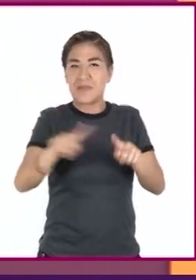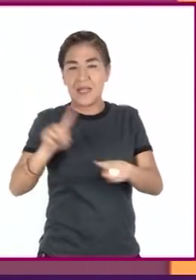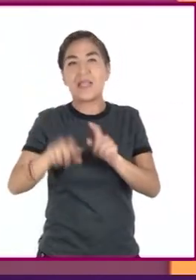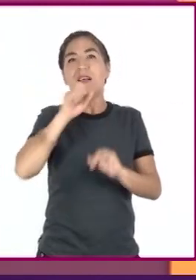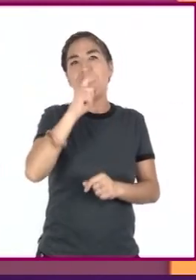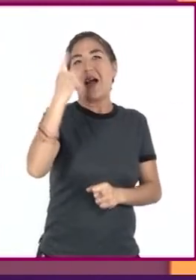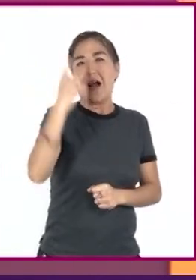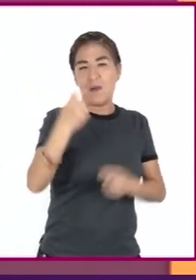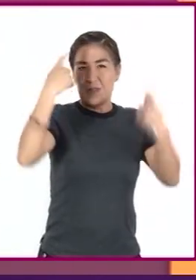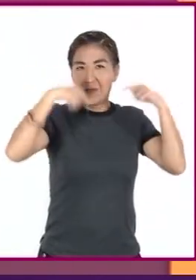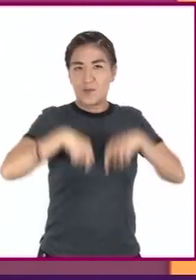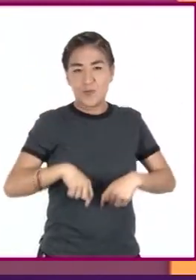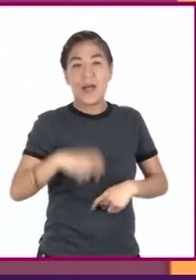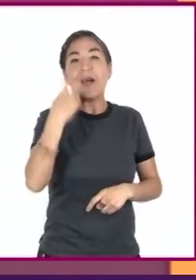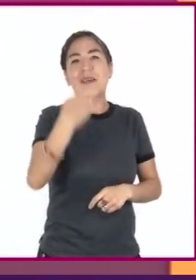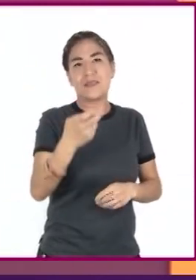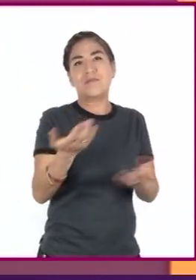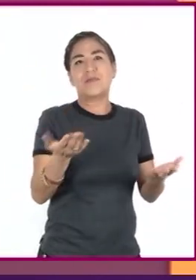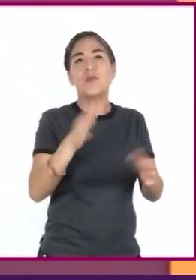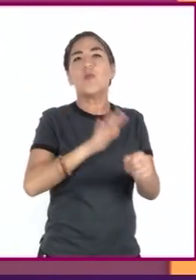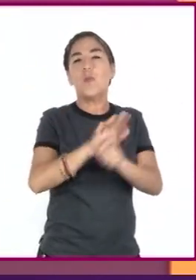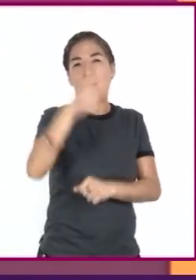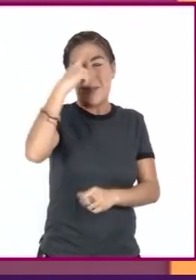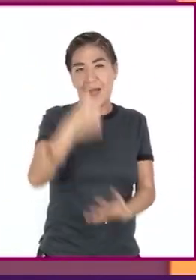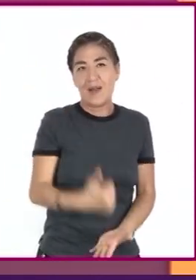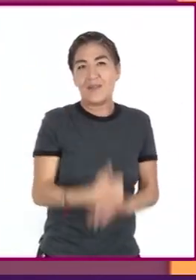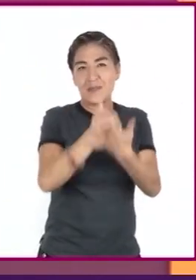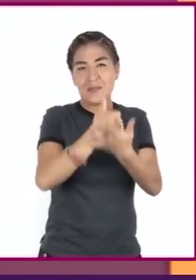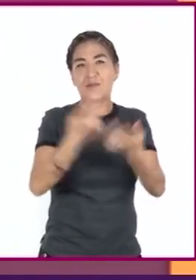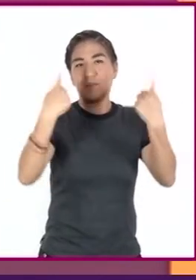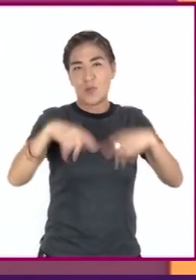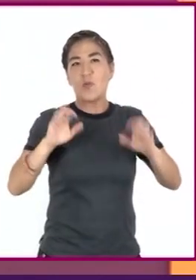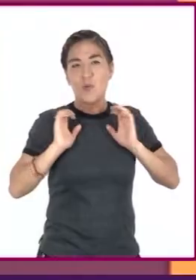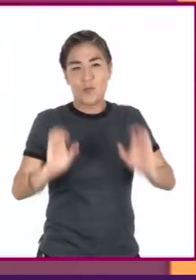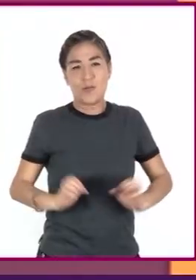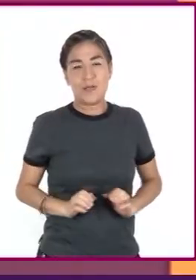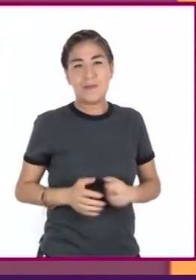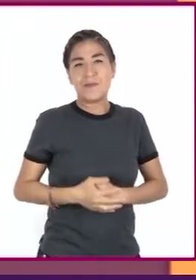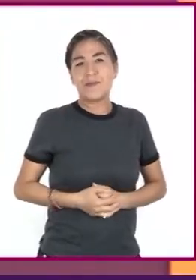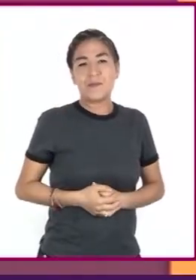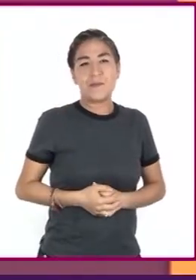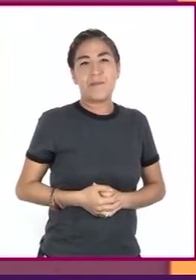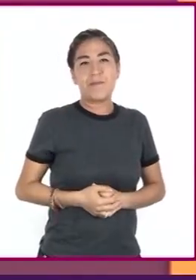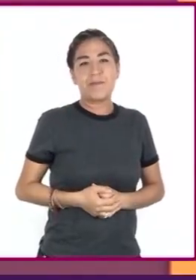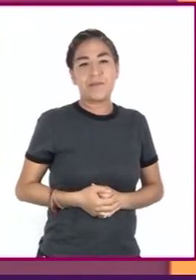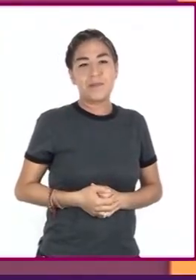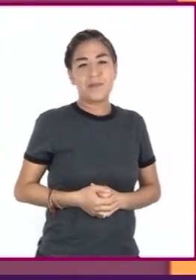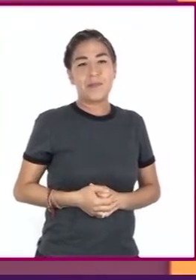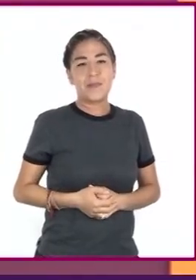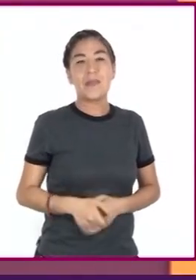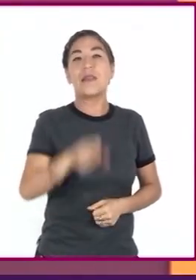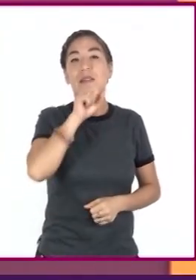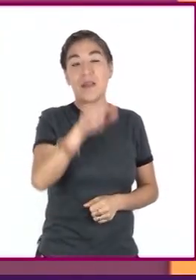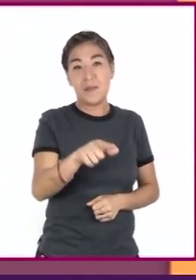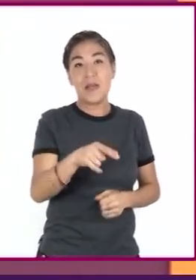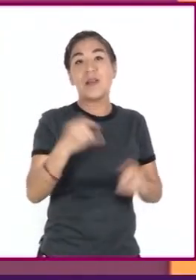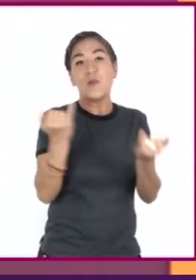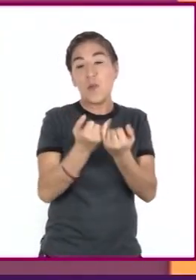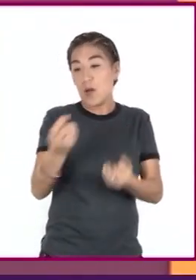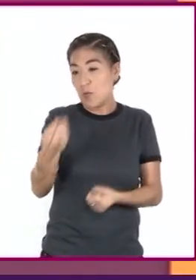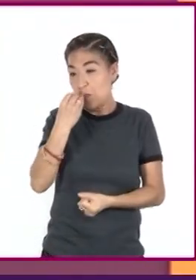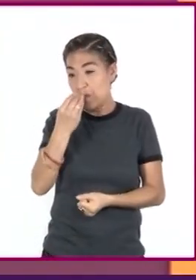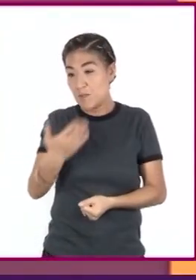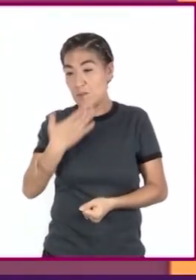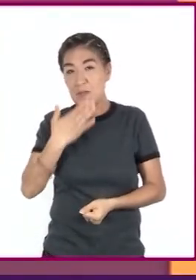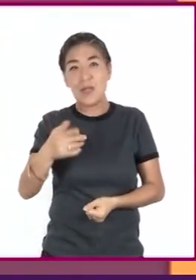agua, lo cual es una excelente ayuda para nuestro cuerpo. Sin duda, una alimentación nos brindará los